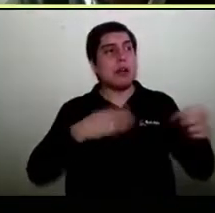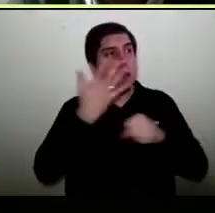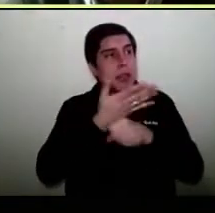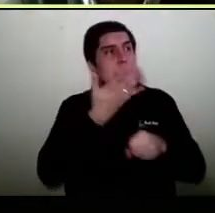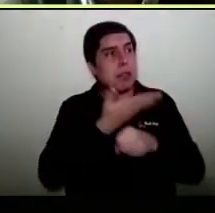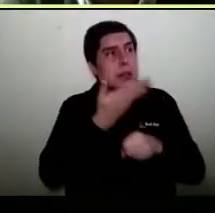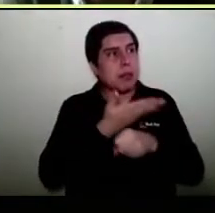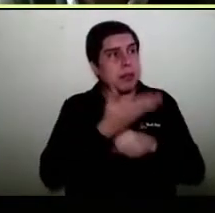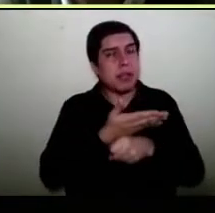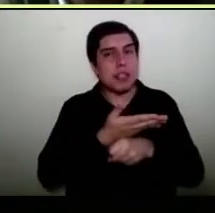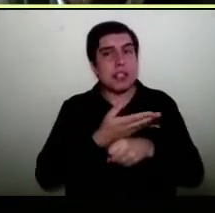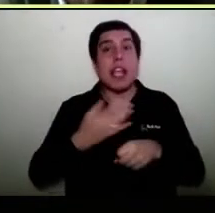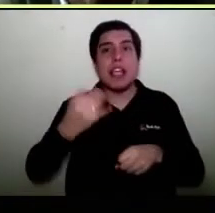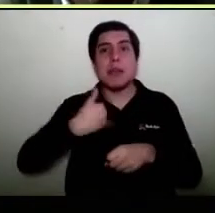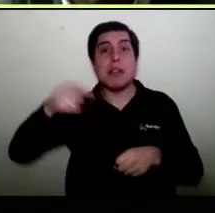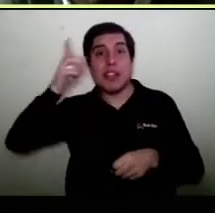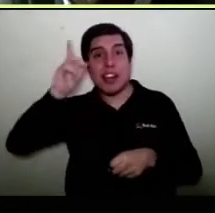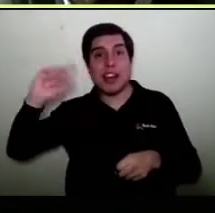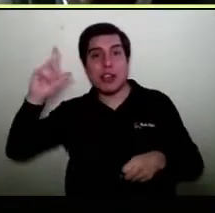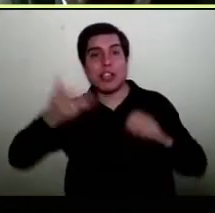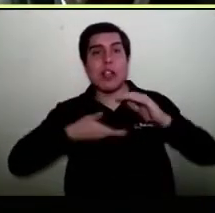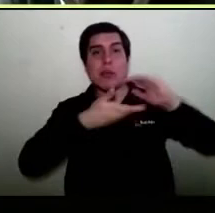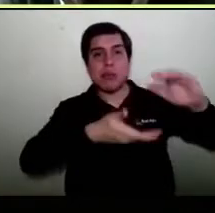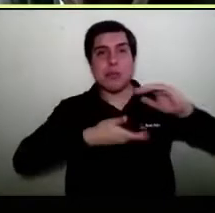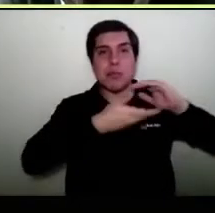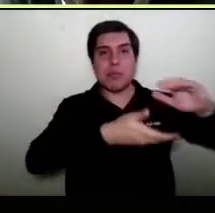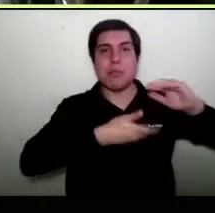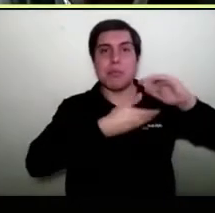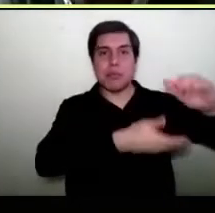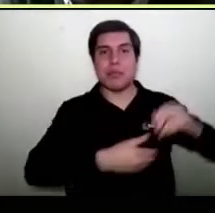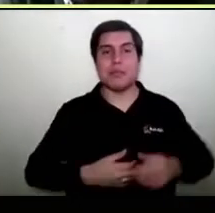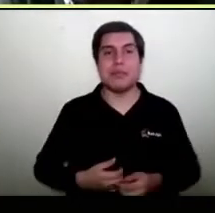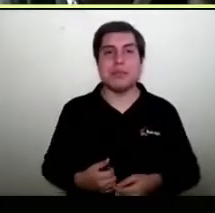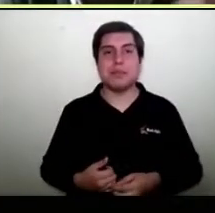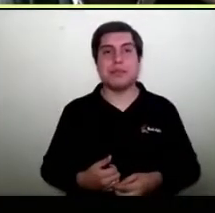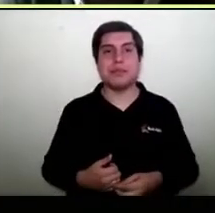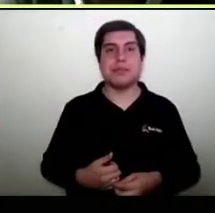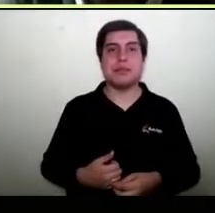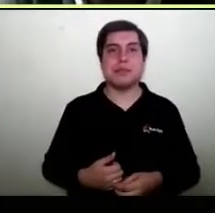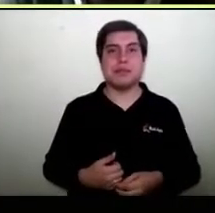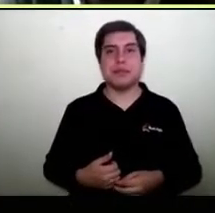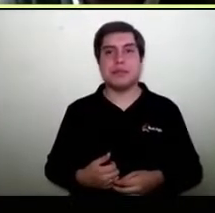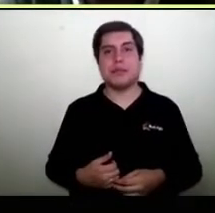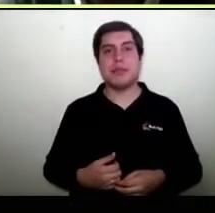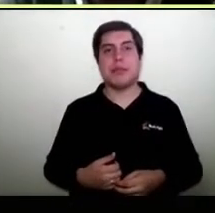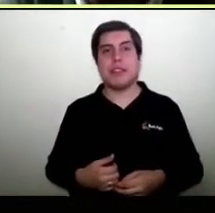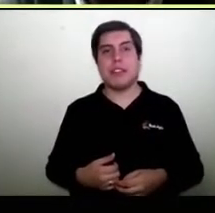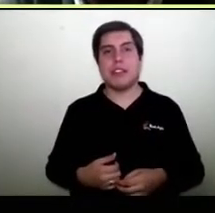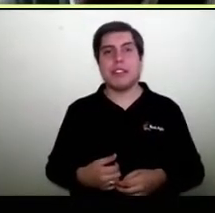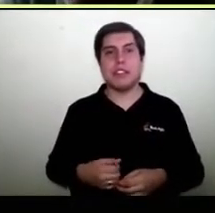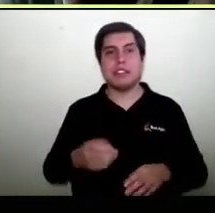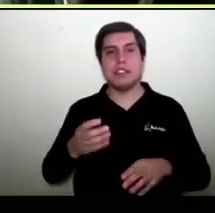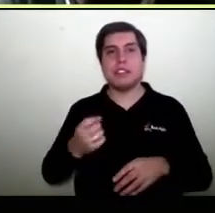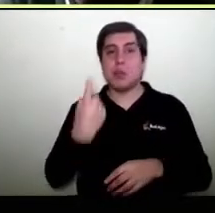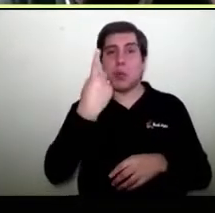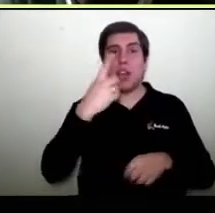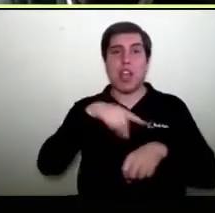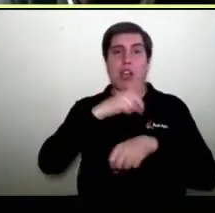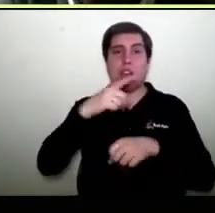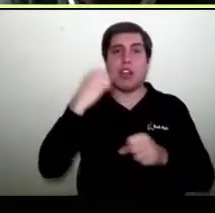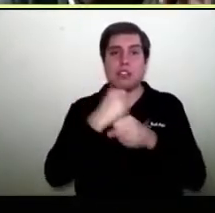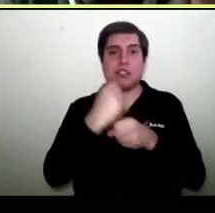preocuparme de ser bueno en lo que yo soy y le dejo la venta al mall virtual pero tengo que haber hecho esto que se llama una hora máximo.